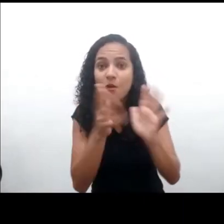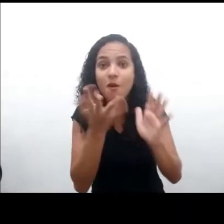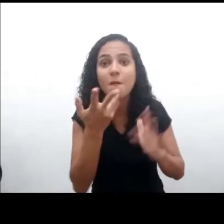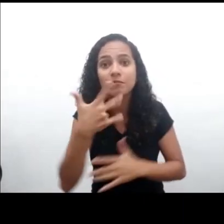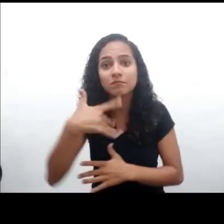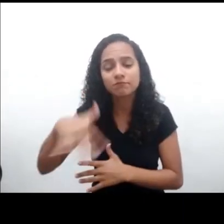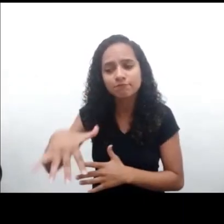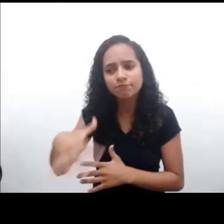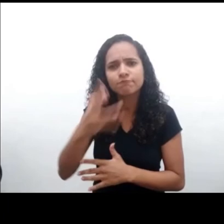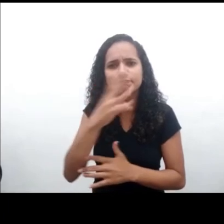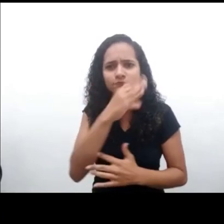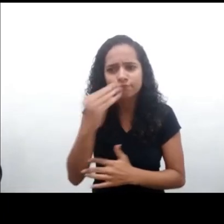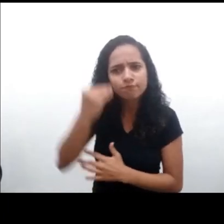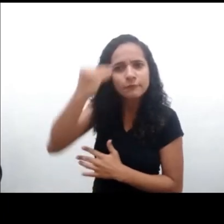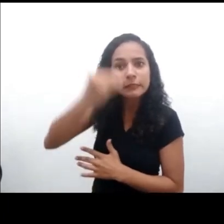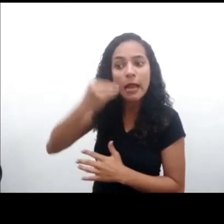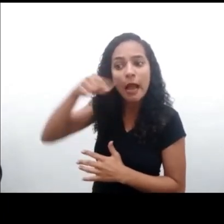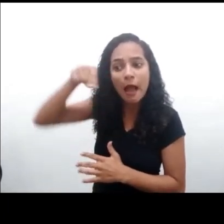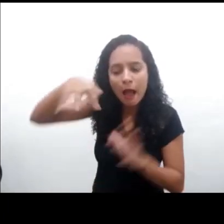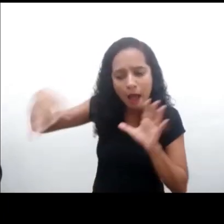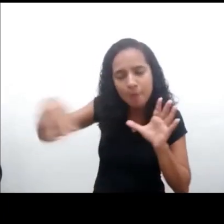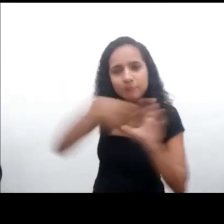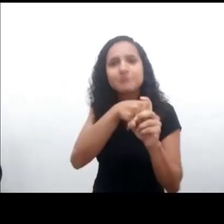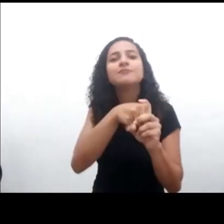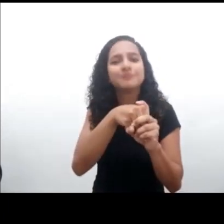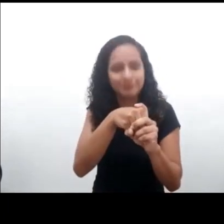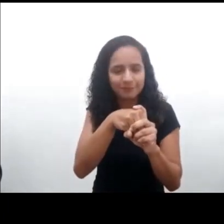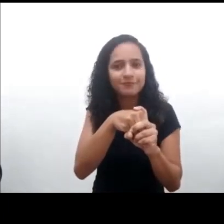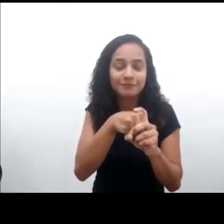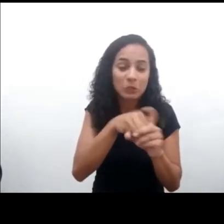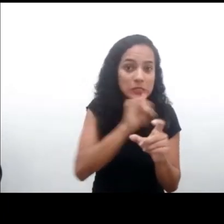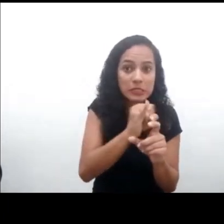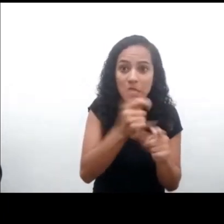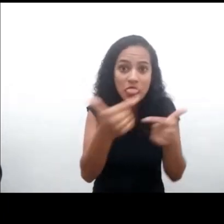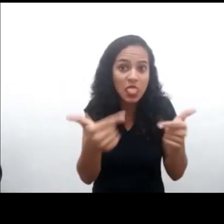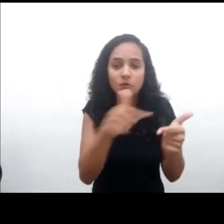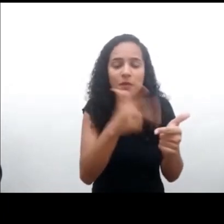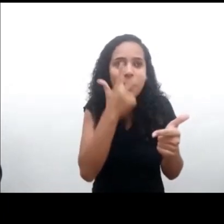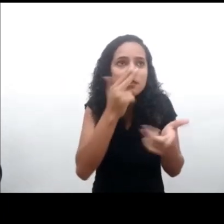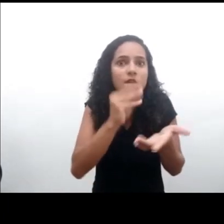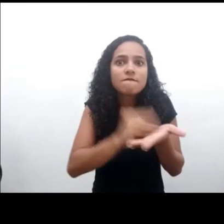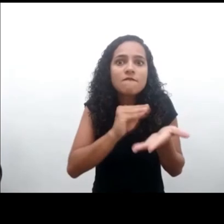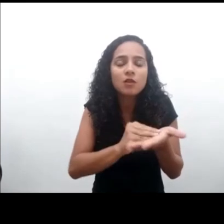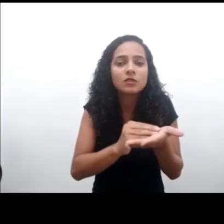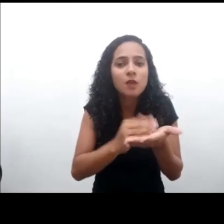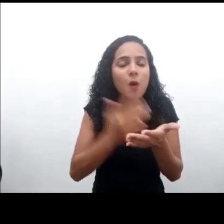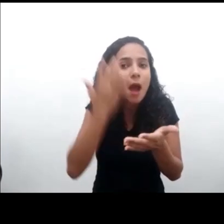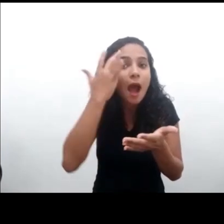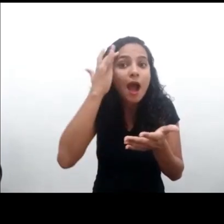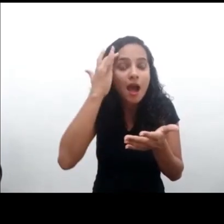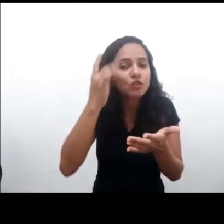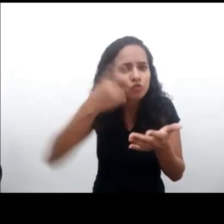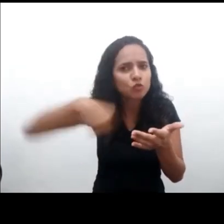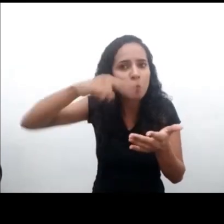Era un serio déficit del documento. La Convención de los Derechos del Niño, y en ese